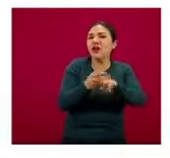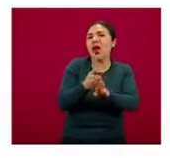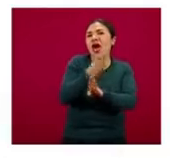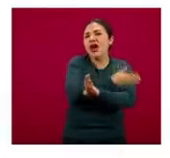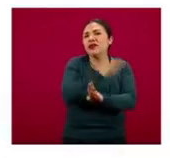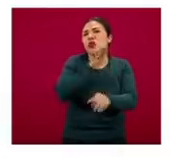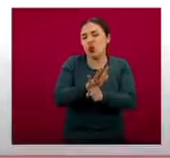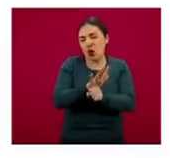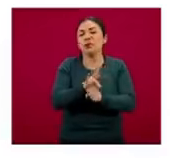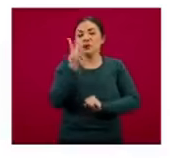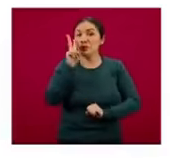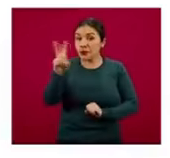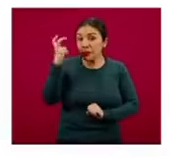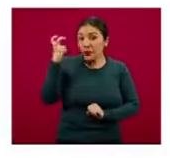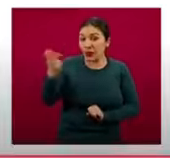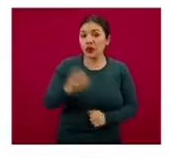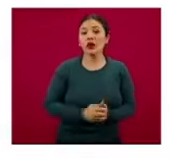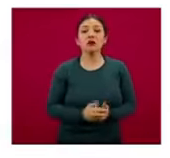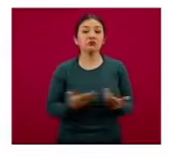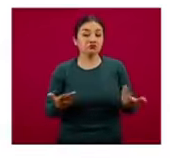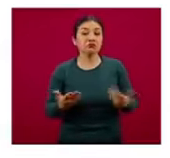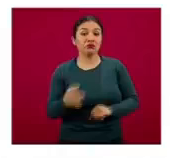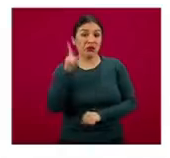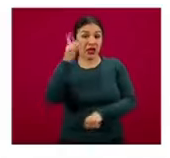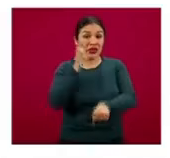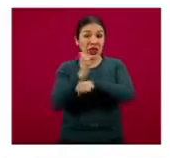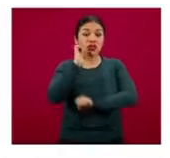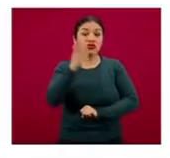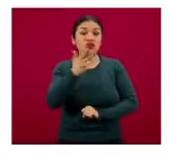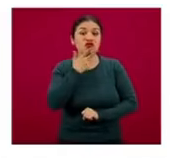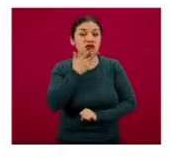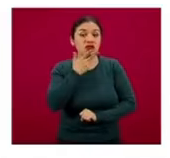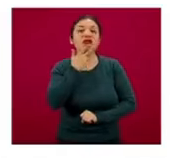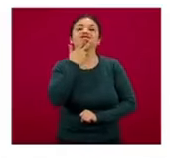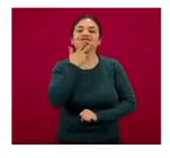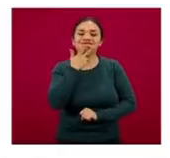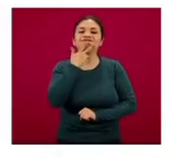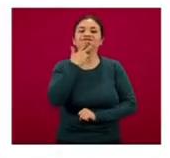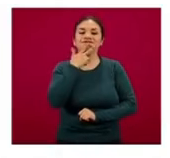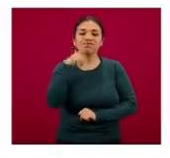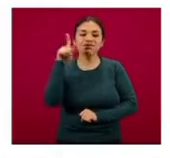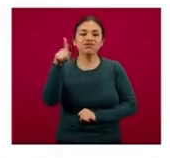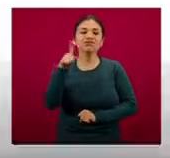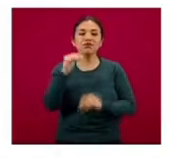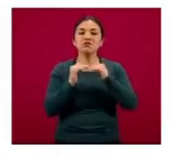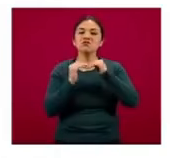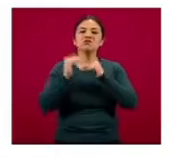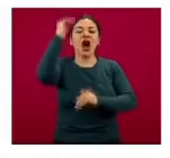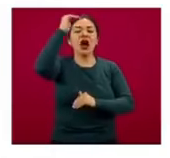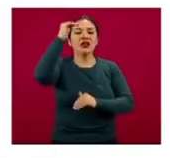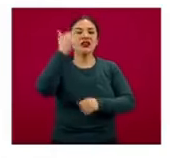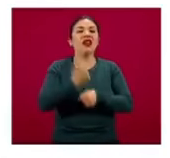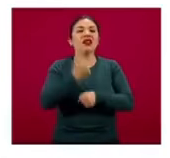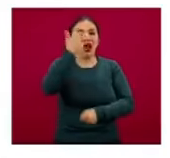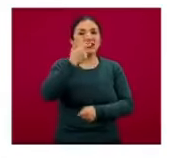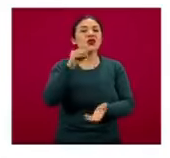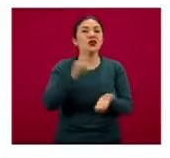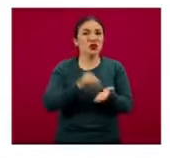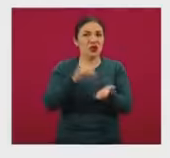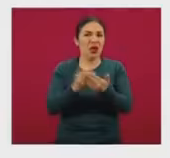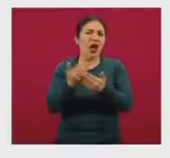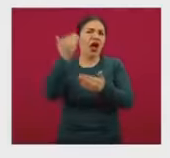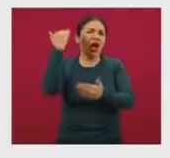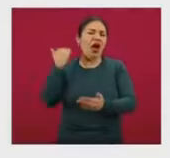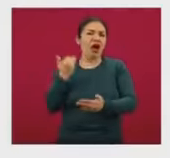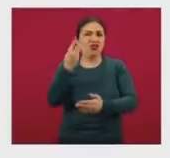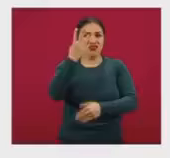Y aquí notábamos precisamente que, bueno, el estado de Chihuahua, que es el estado que subió en su nivel de riesgo máximo ya desde